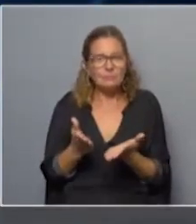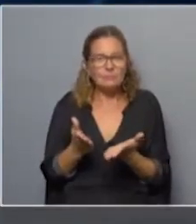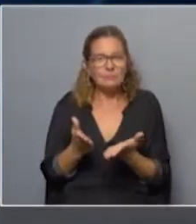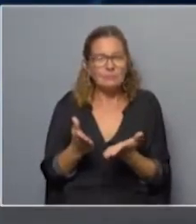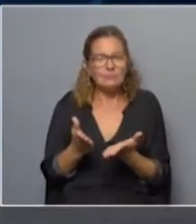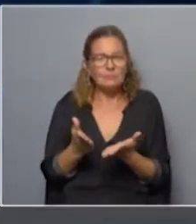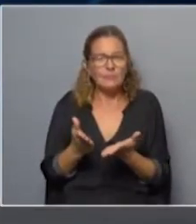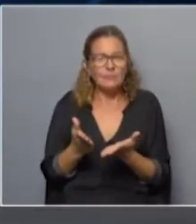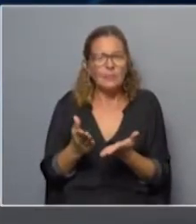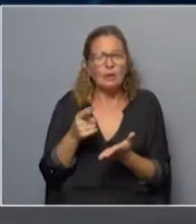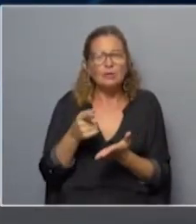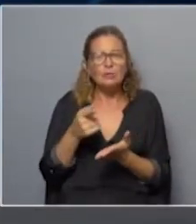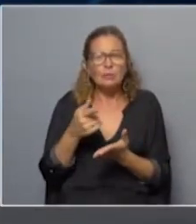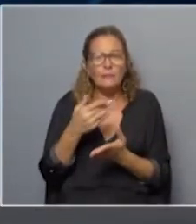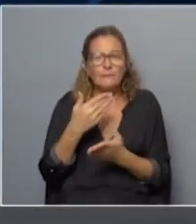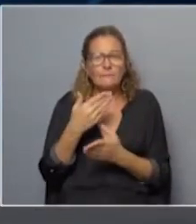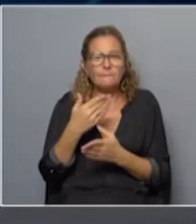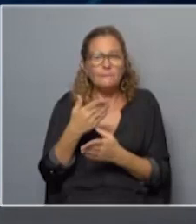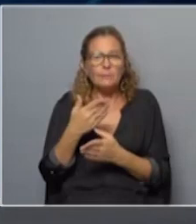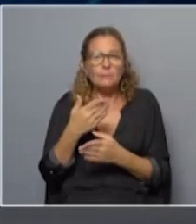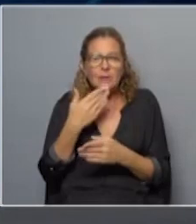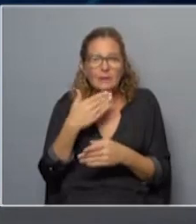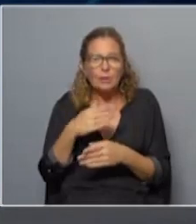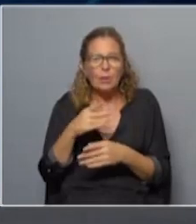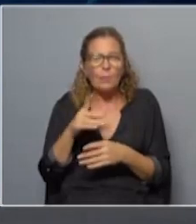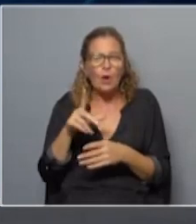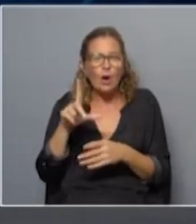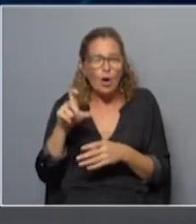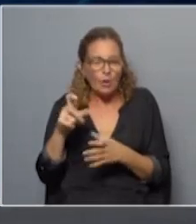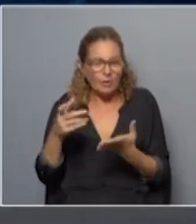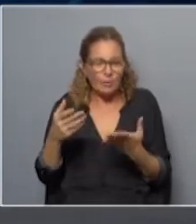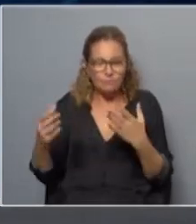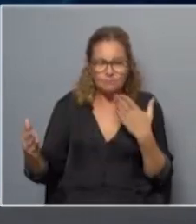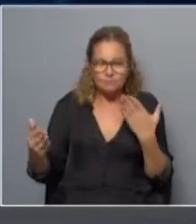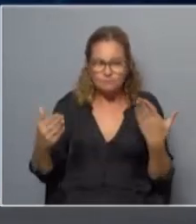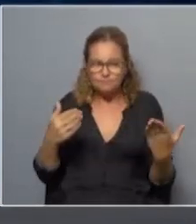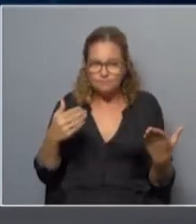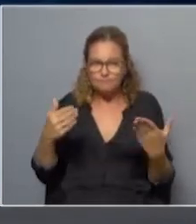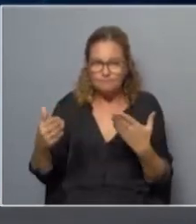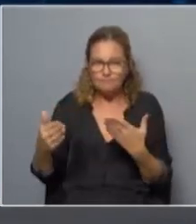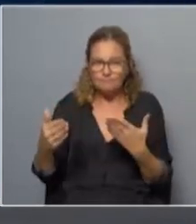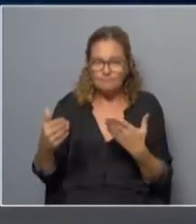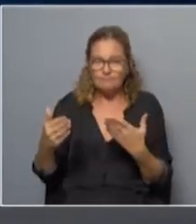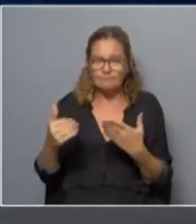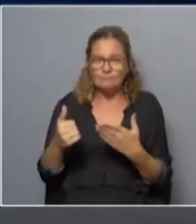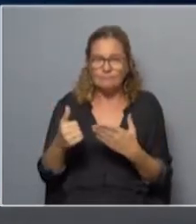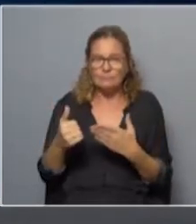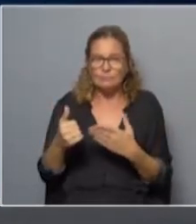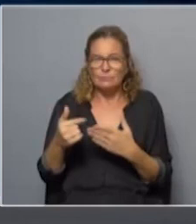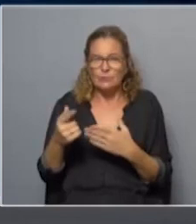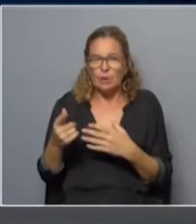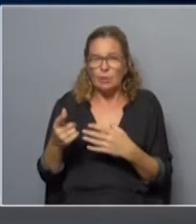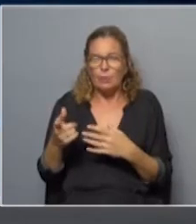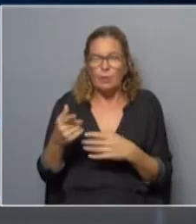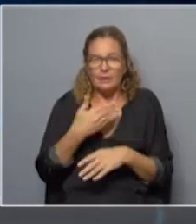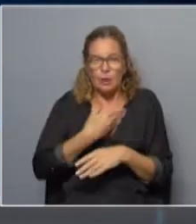yo he tendido a lamentar una lógica de polarización que, con intención o